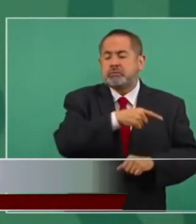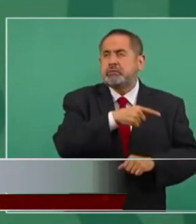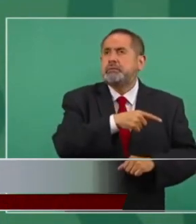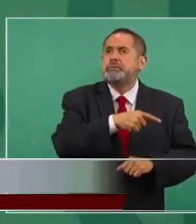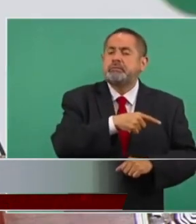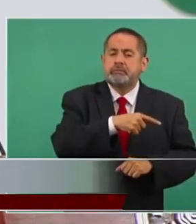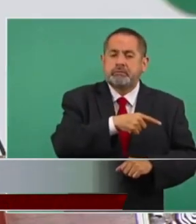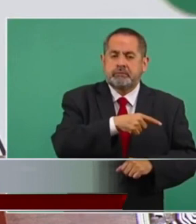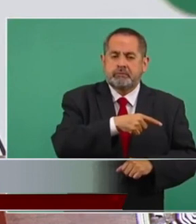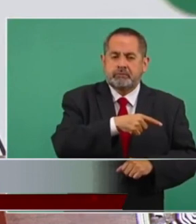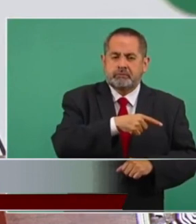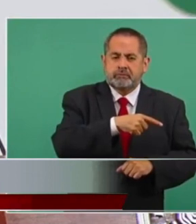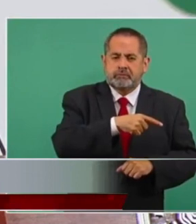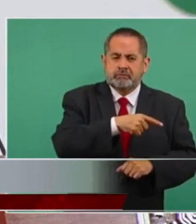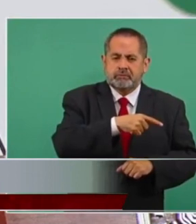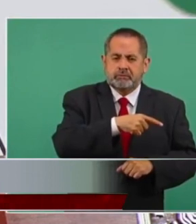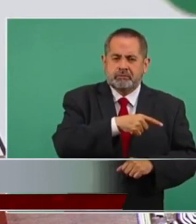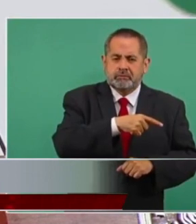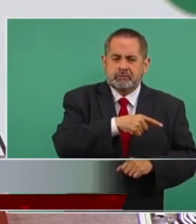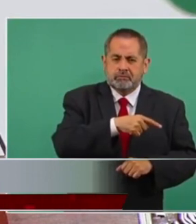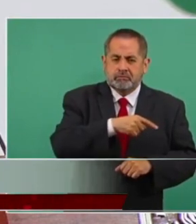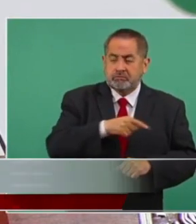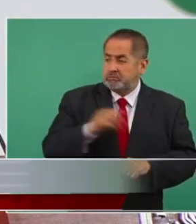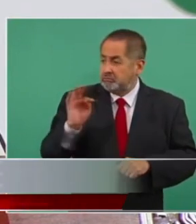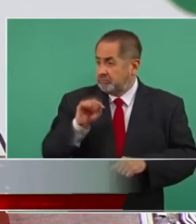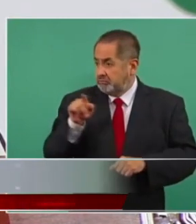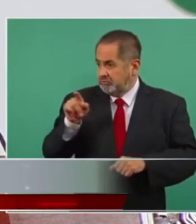o me vencía